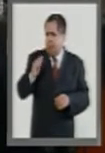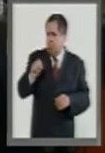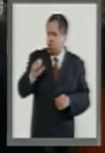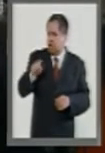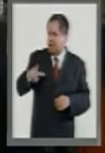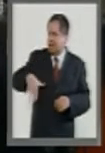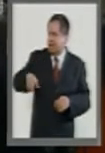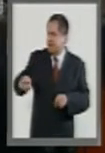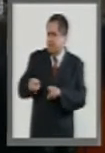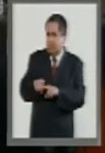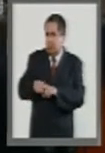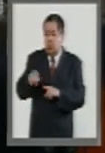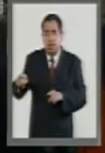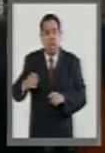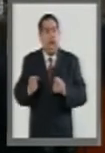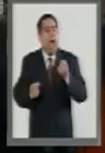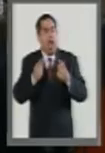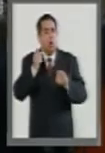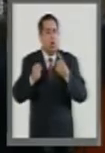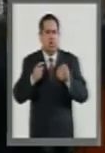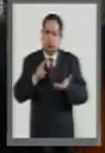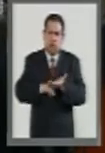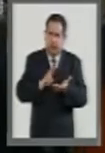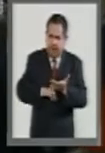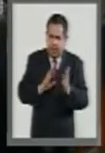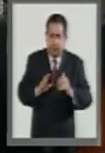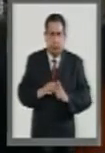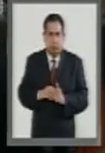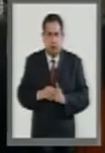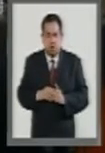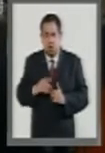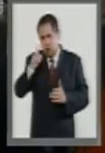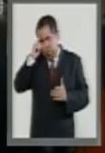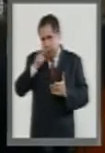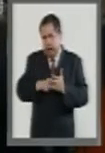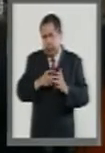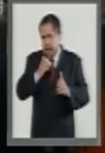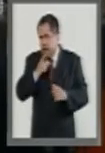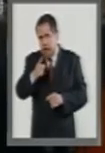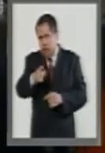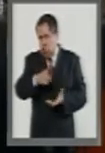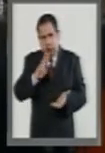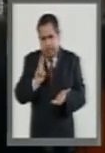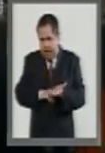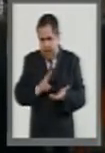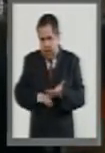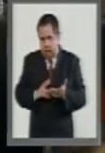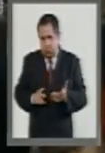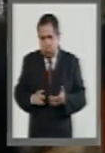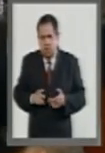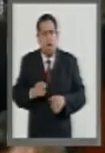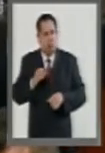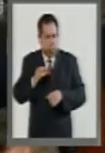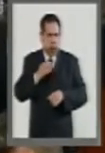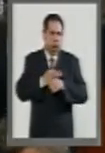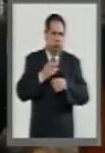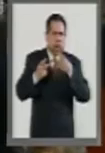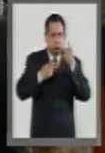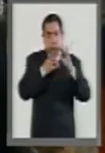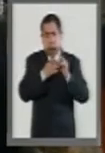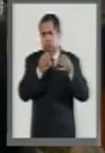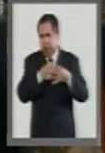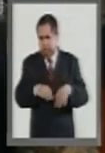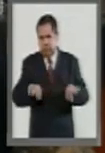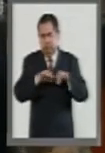él decía que algunas cosas no se valen. Y yo creo que no se vale que sí estemos abordando un tema tan